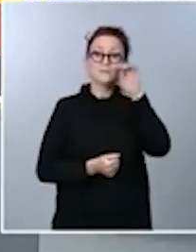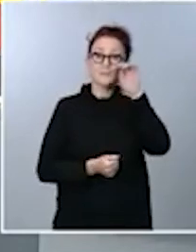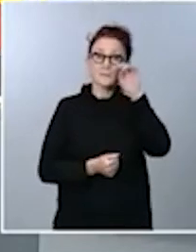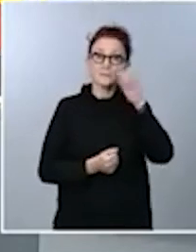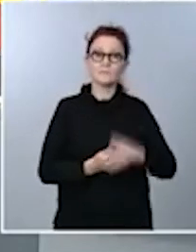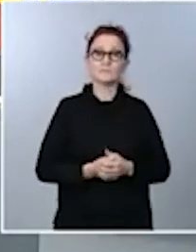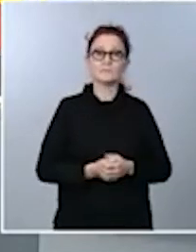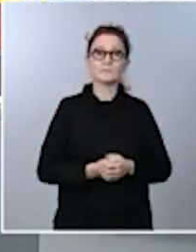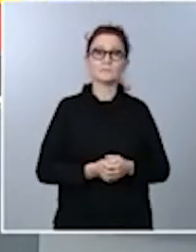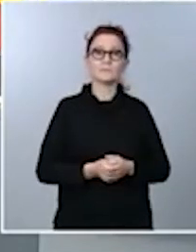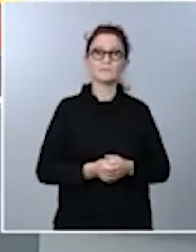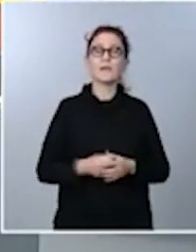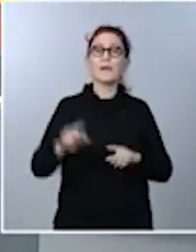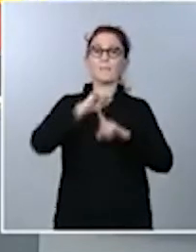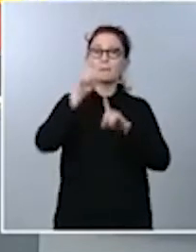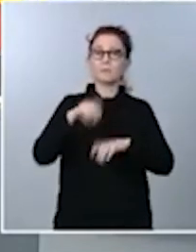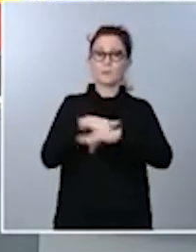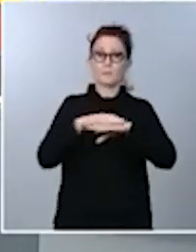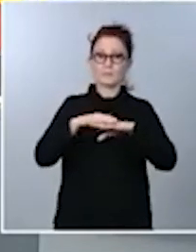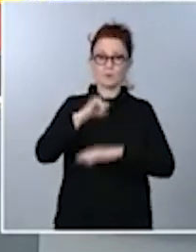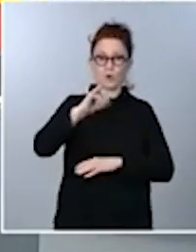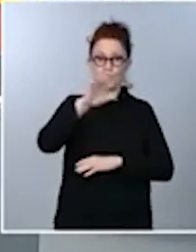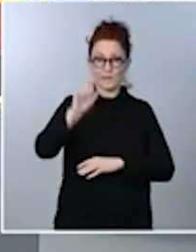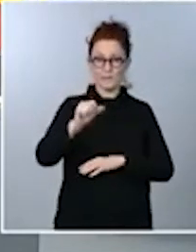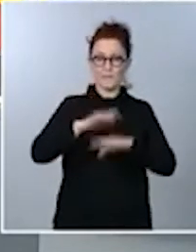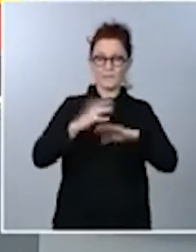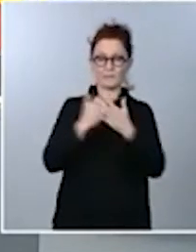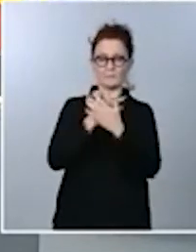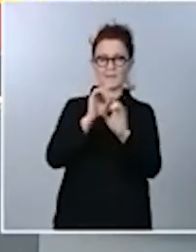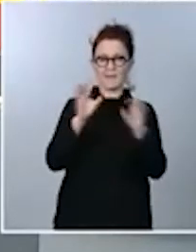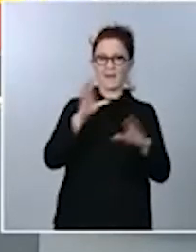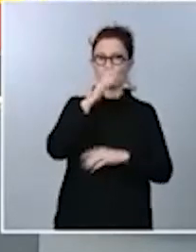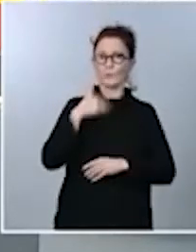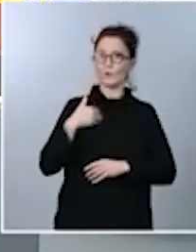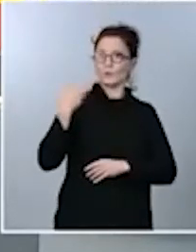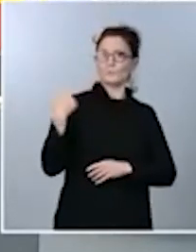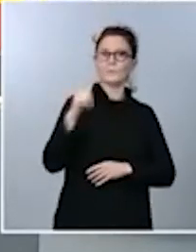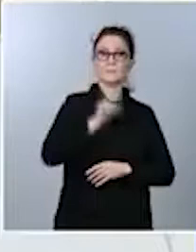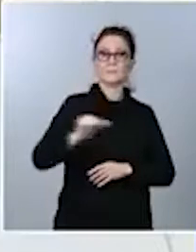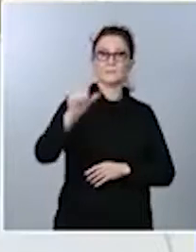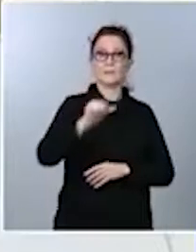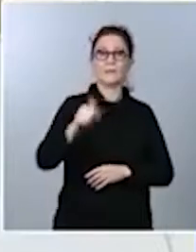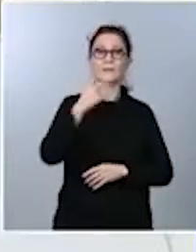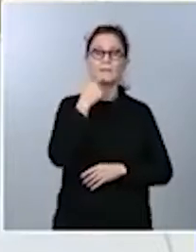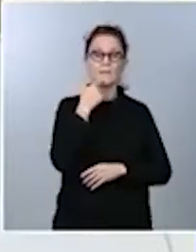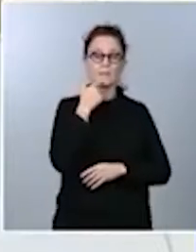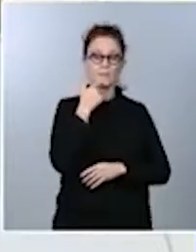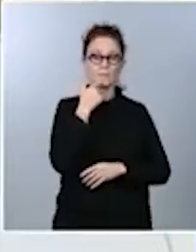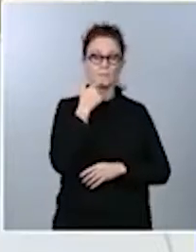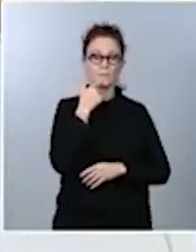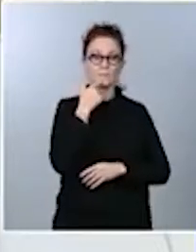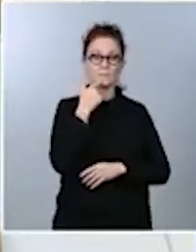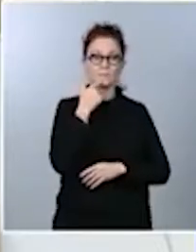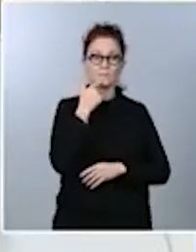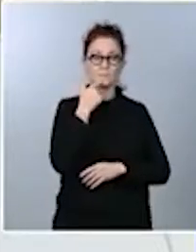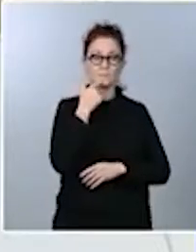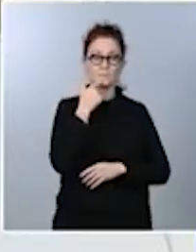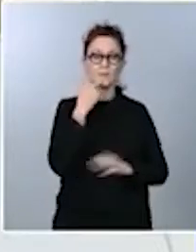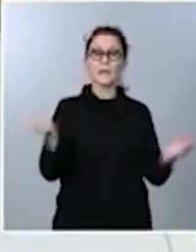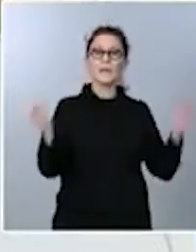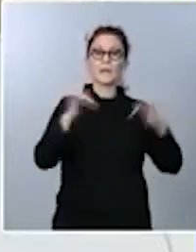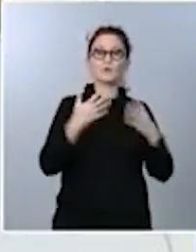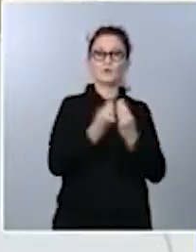primera pregunta para el ministro Villa, por aclarar, porque esta semana, según os he contado, tiene tres reuniones previstas con consejeros. Hoy el grupo COVID,